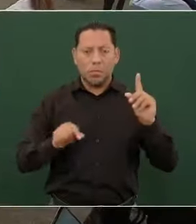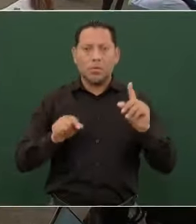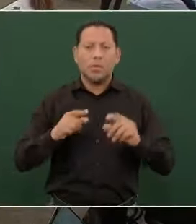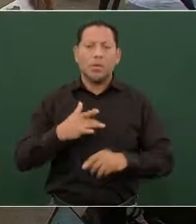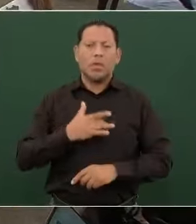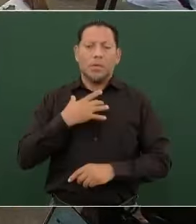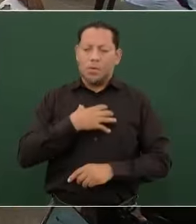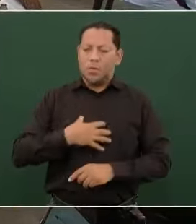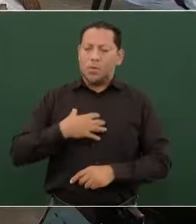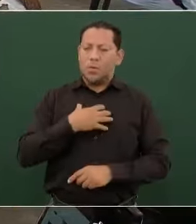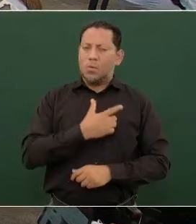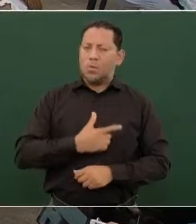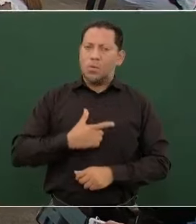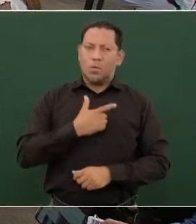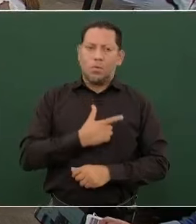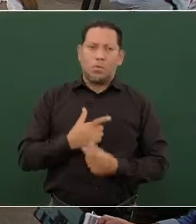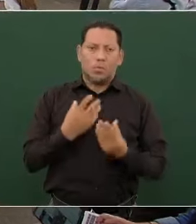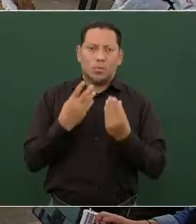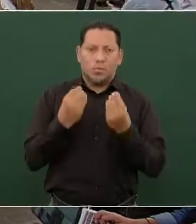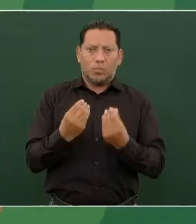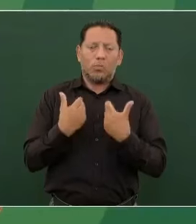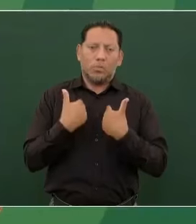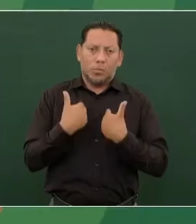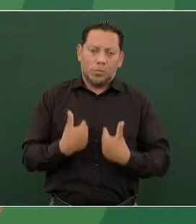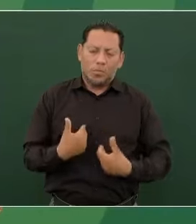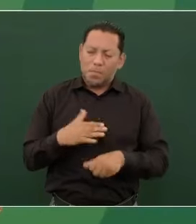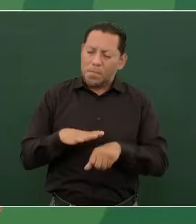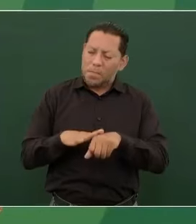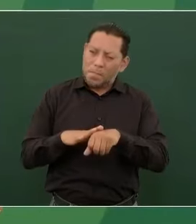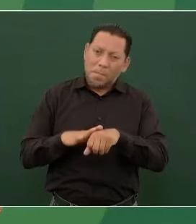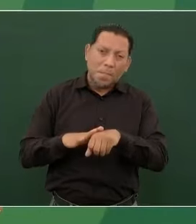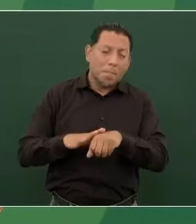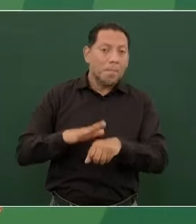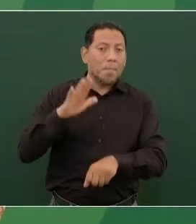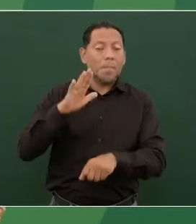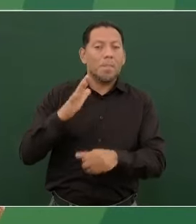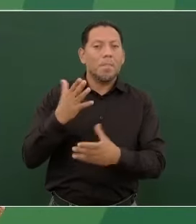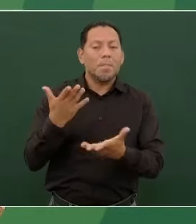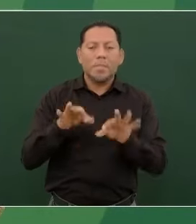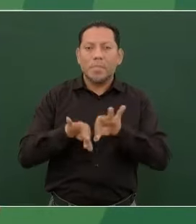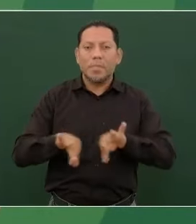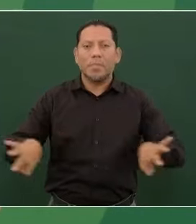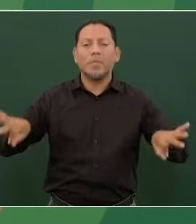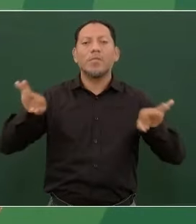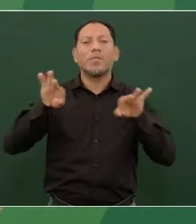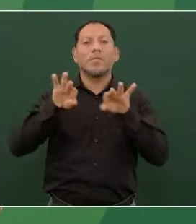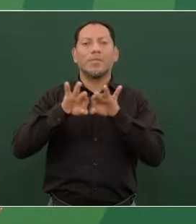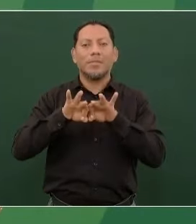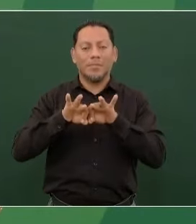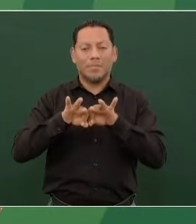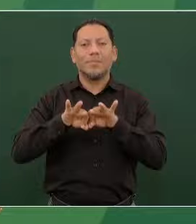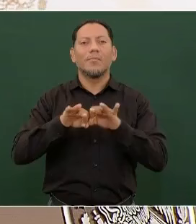satisfacciones más importantes,